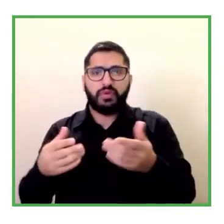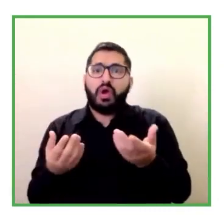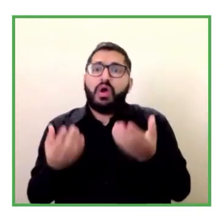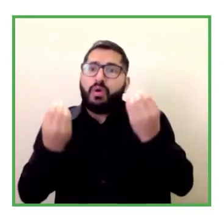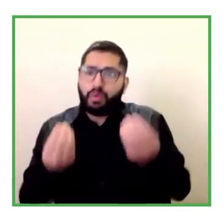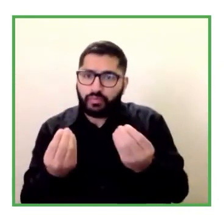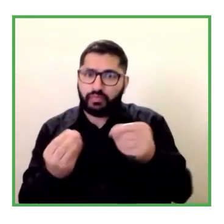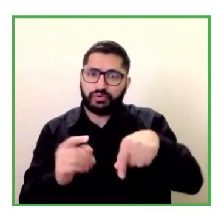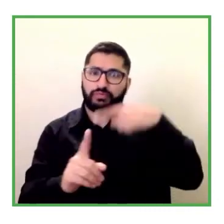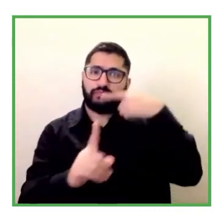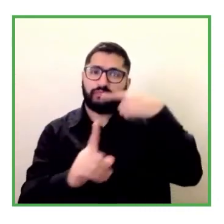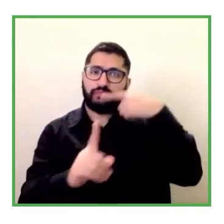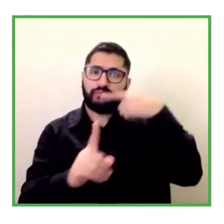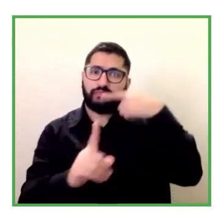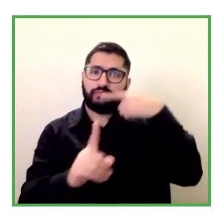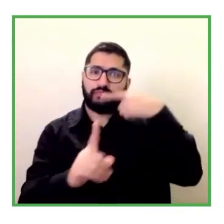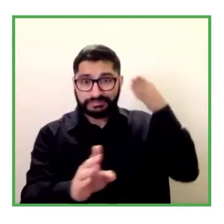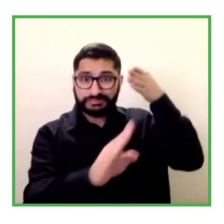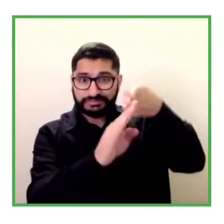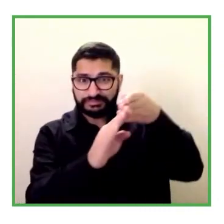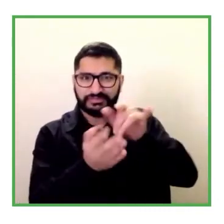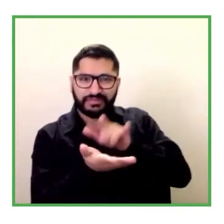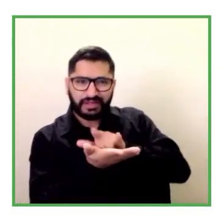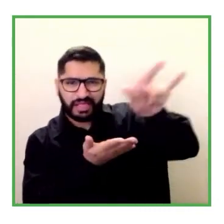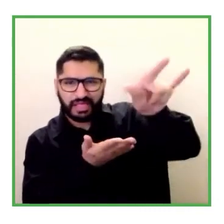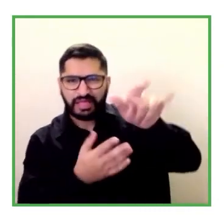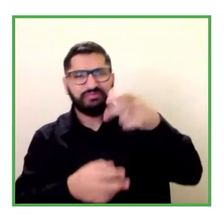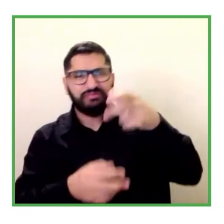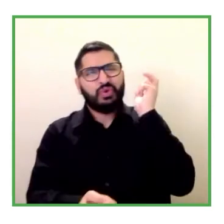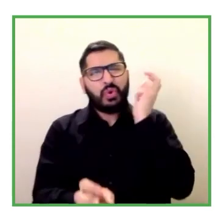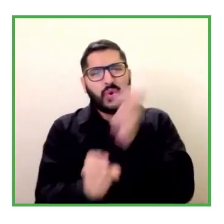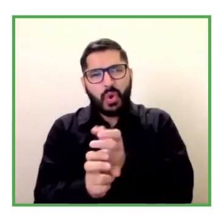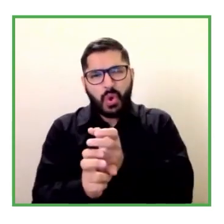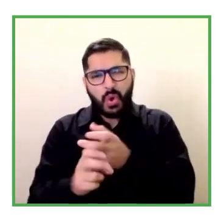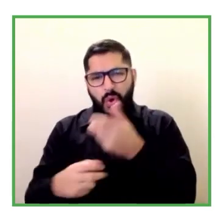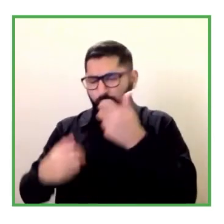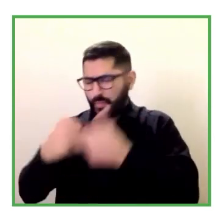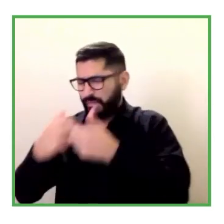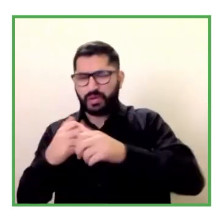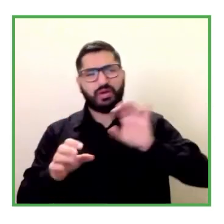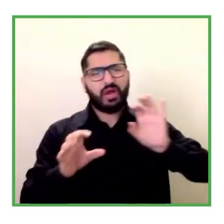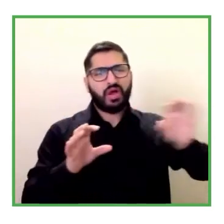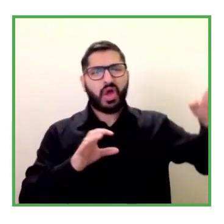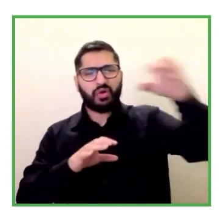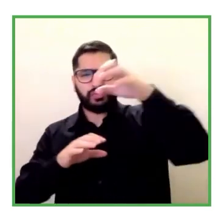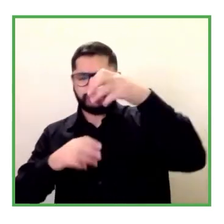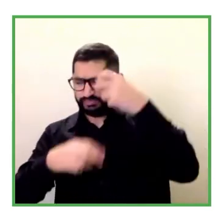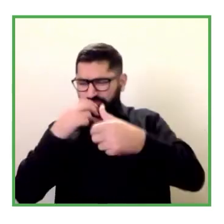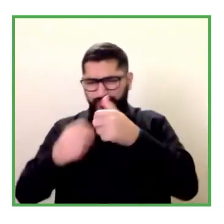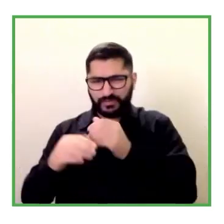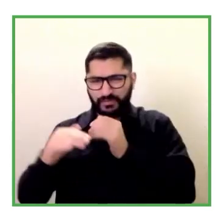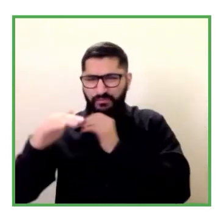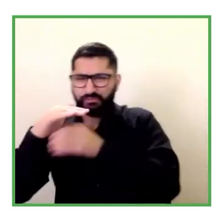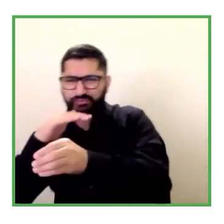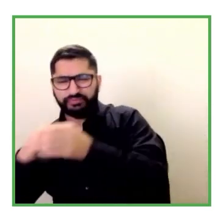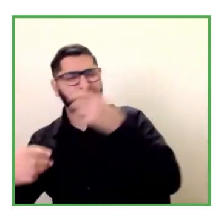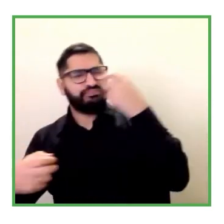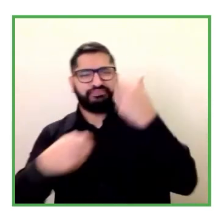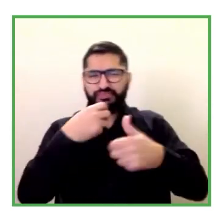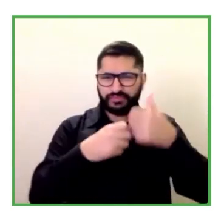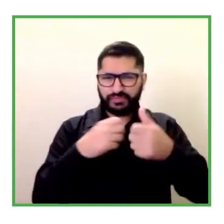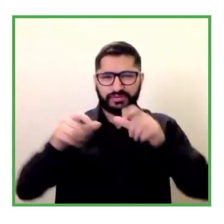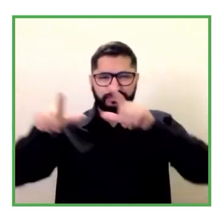veces se dificulta pese a que nuestro país parece pequeño pero esos 19 departamentos a veces nos generan grandes distancias del punto de vista